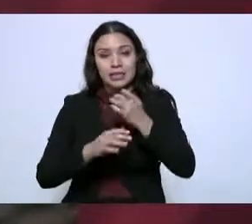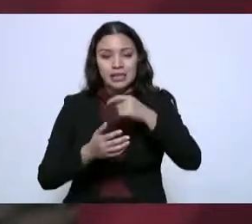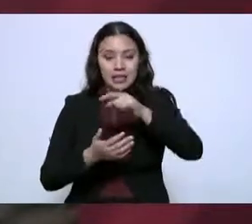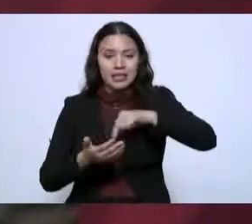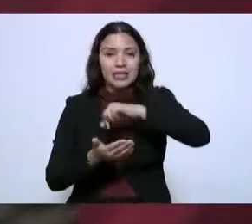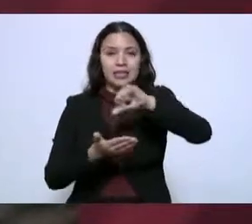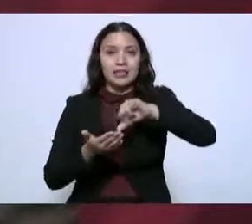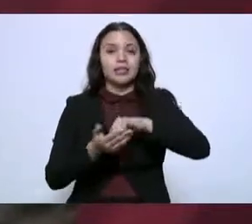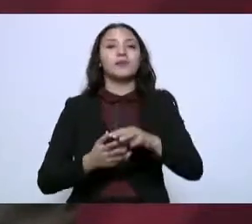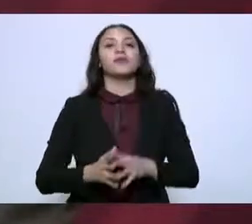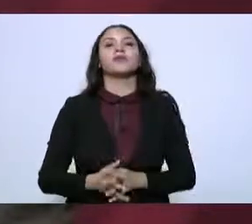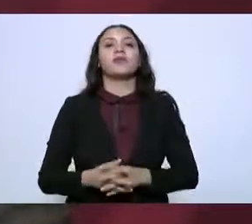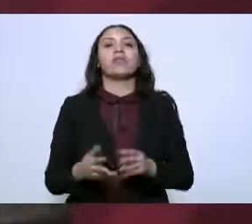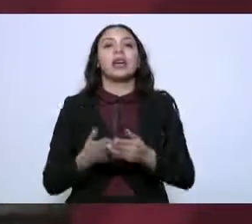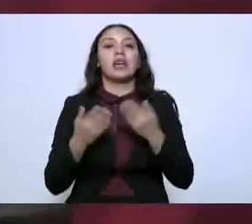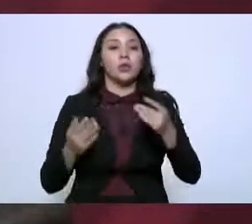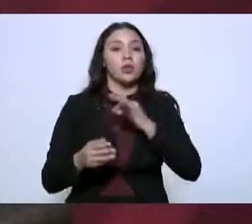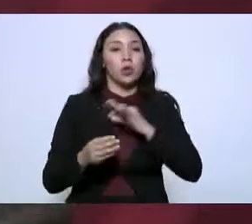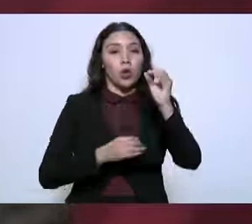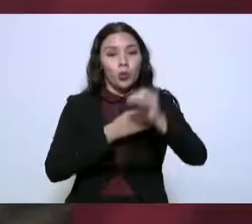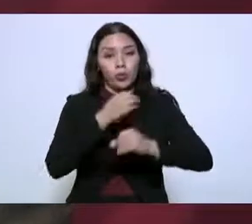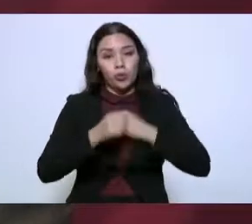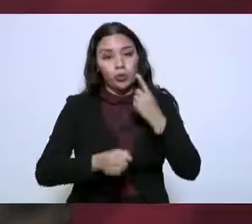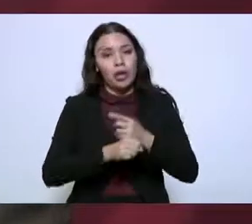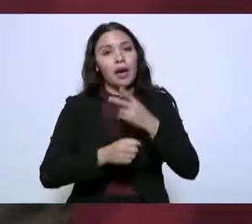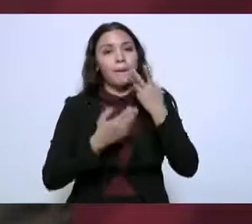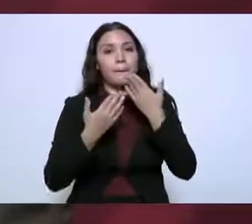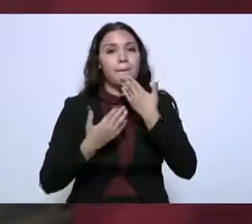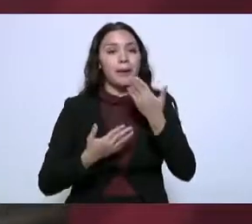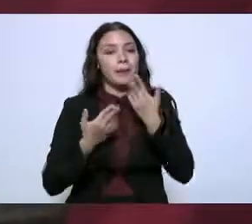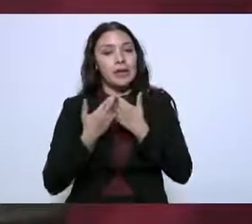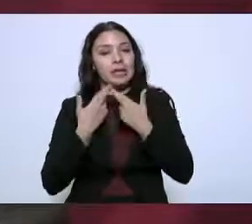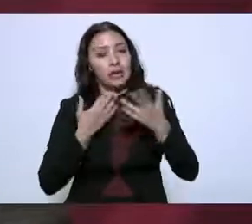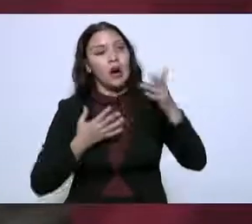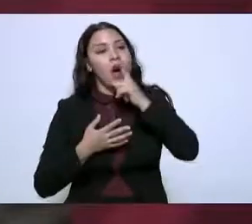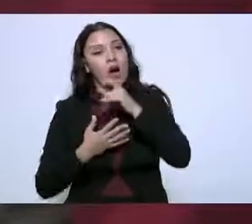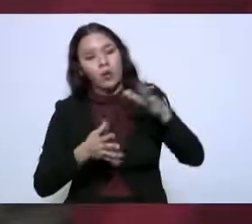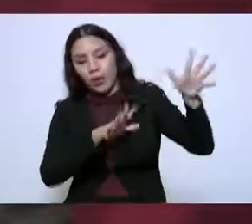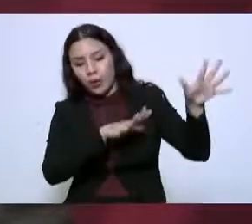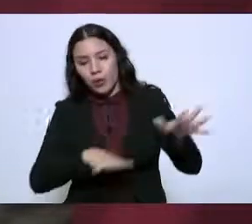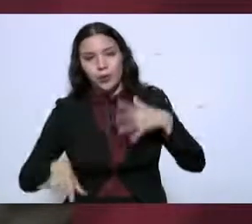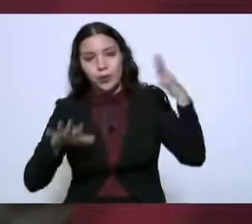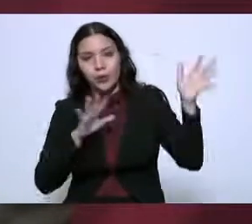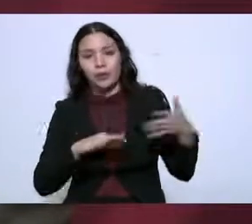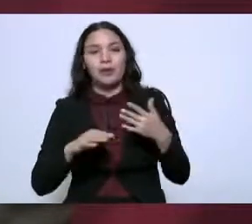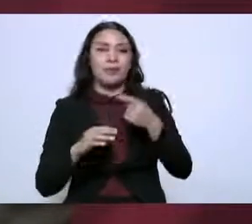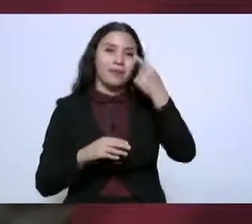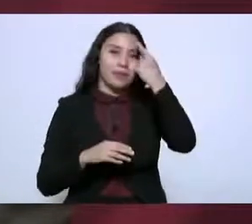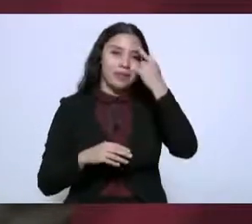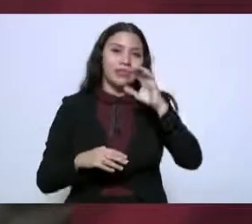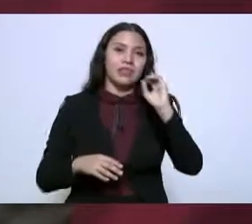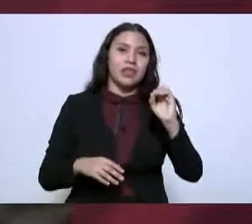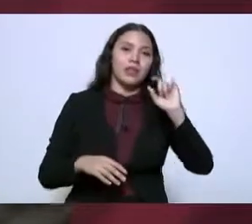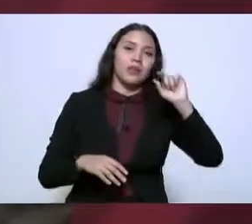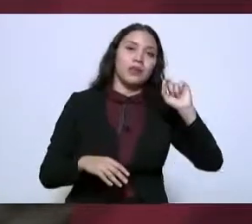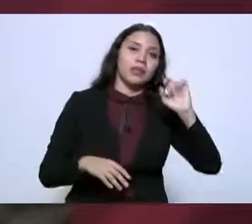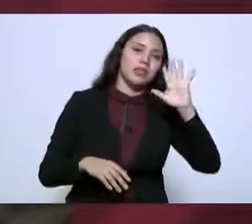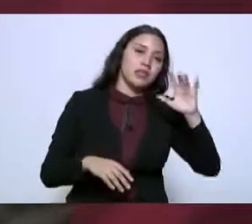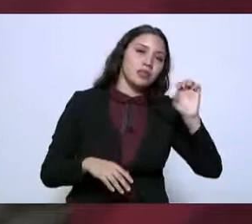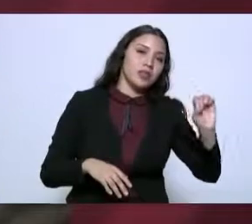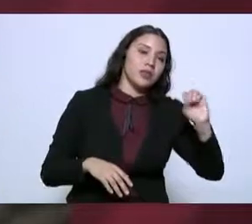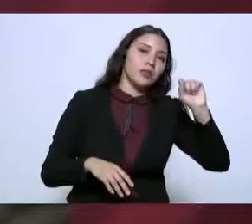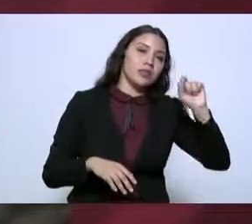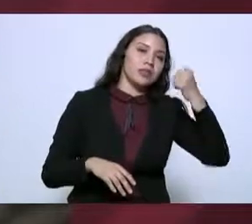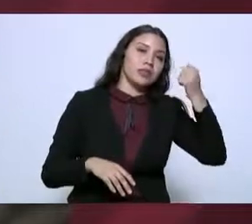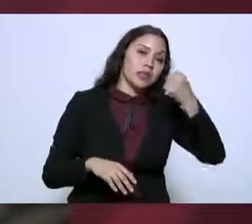Eso nos volvería a permitir tener la irrigación de los distritos 025 y 026, e incorporar